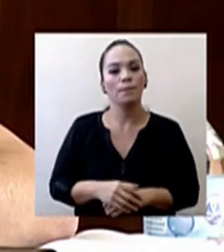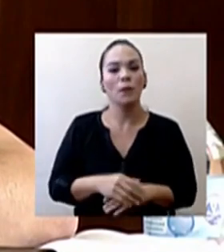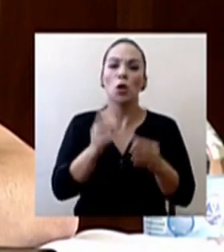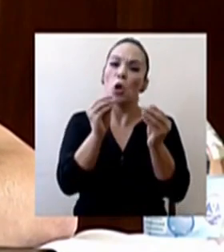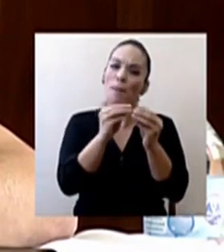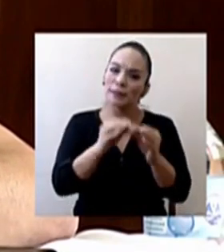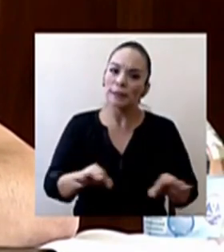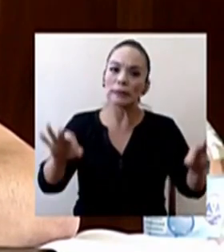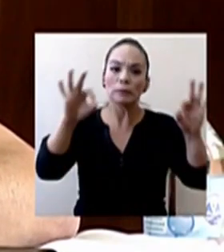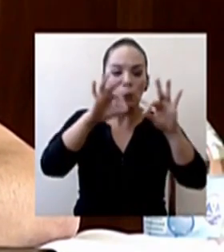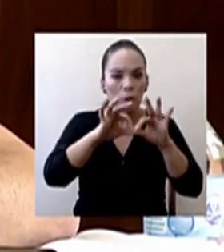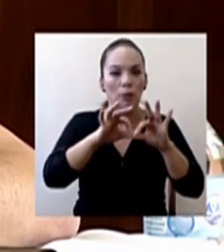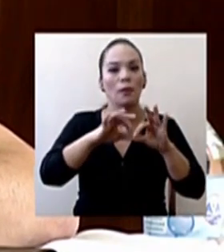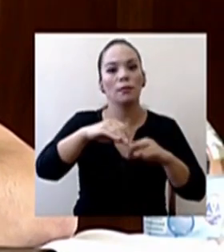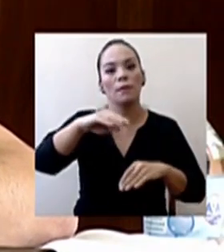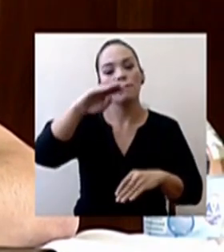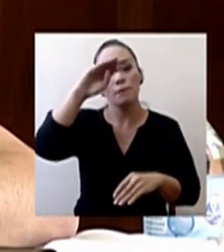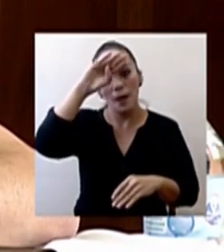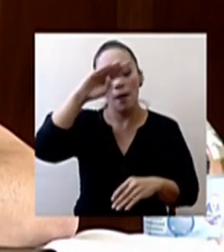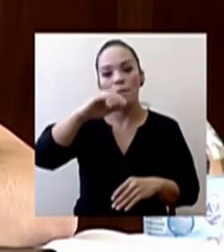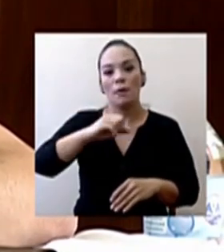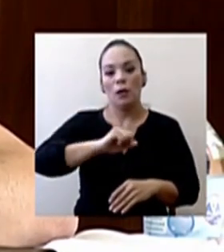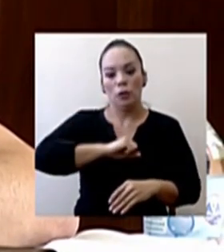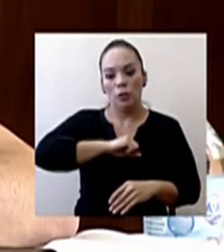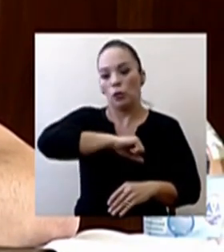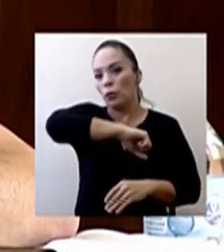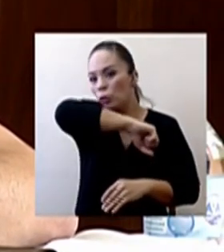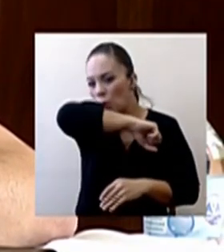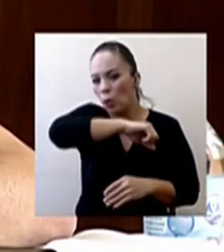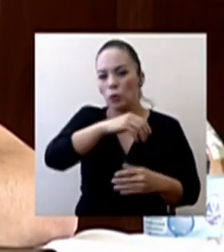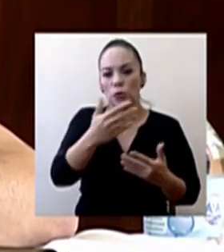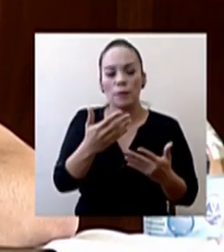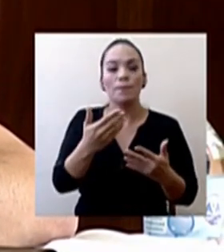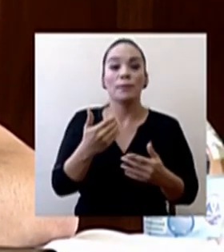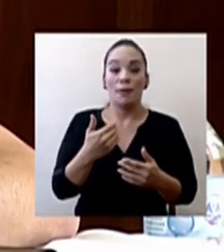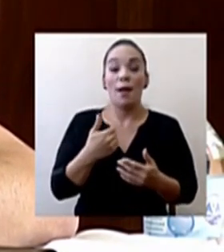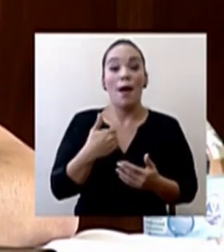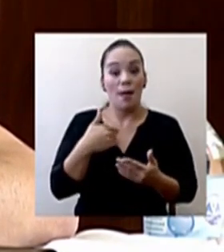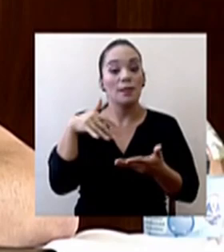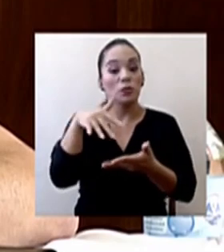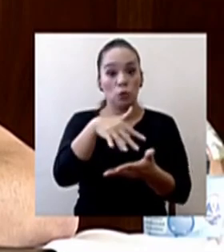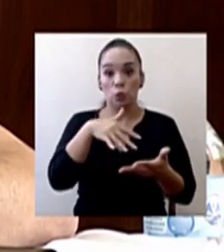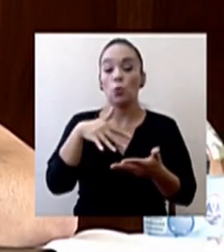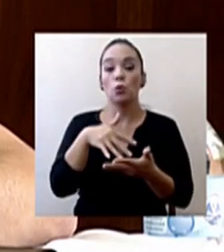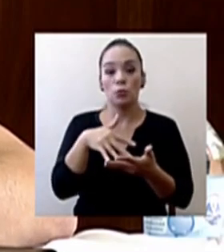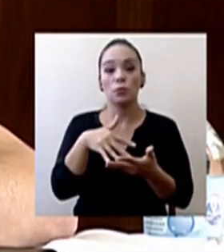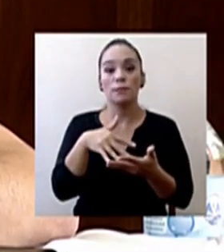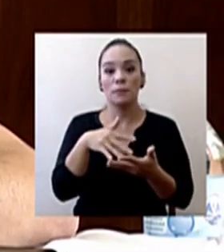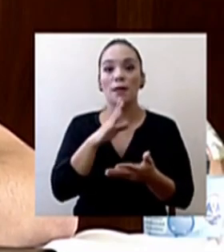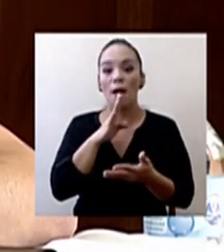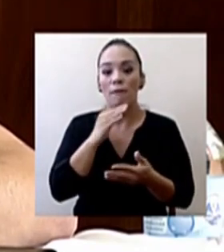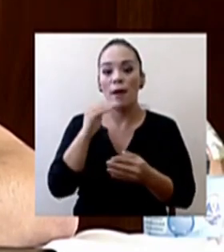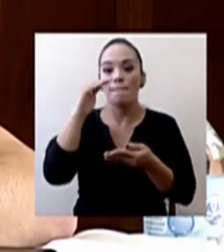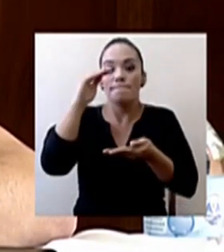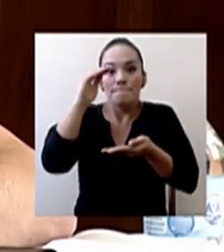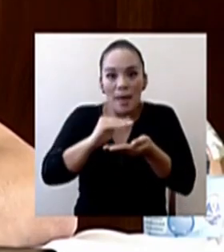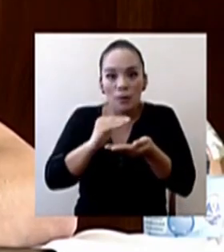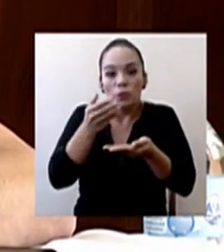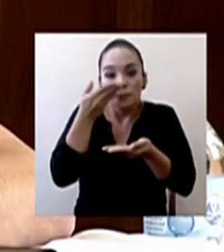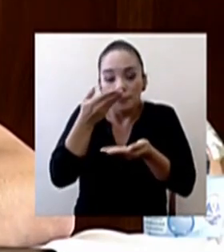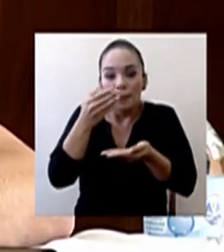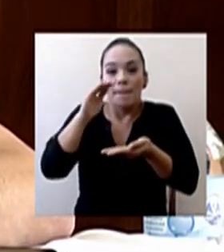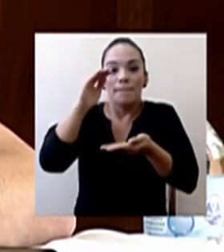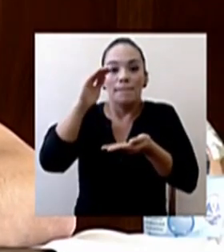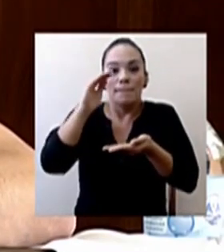mundial son la fiebre y la tos. También hay estudios que hablan de la disminución del olfato. Hablan también